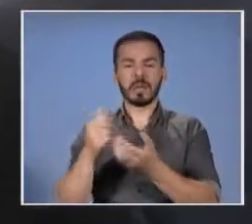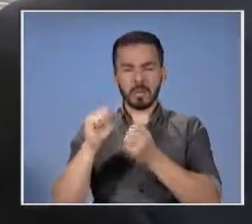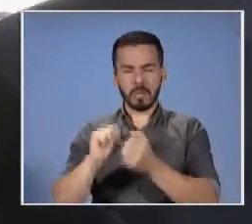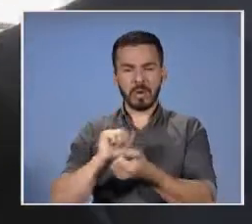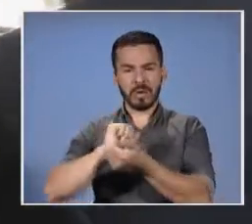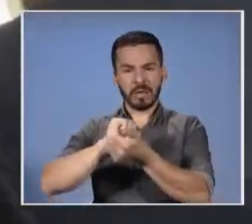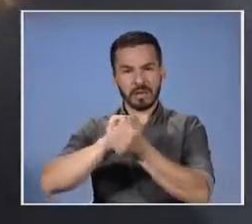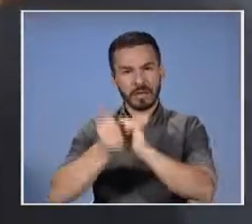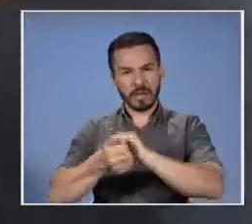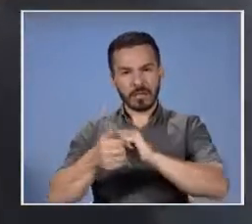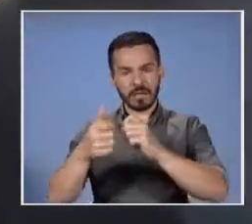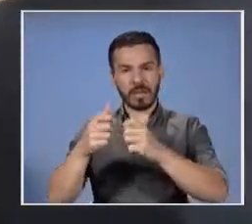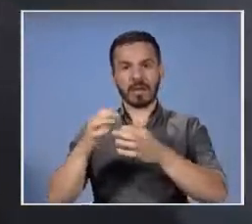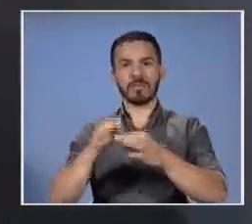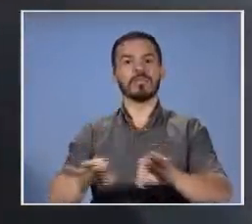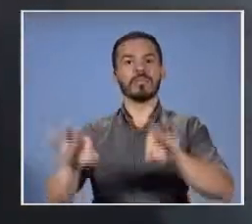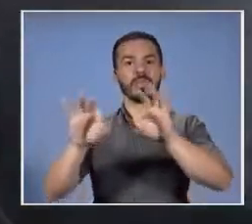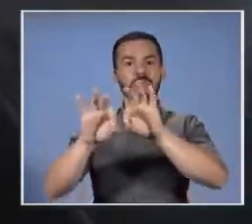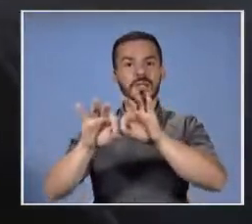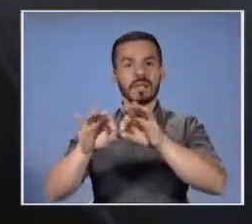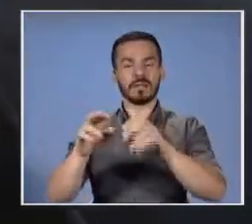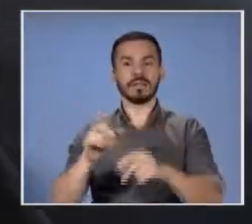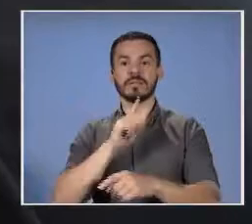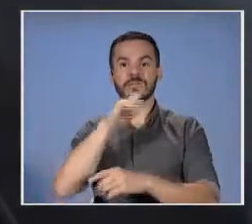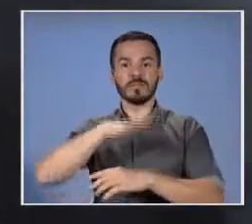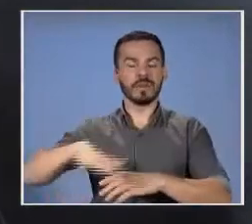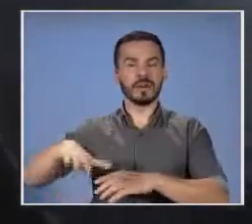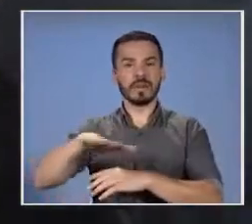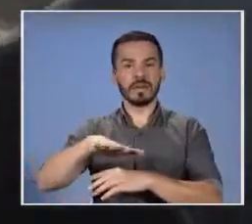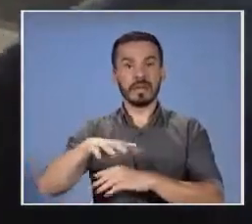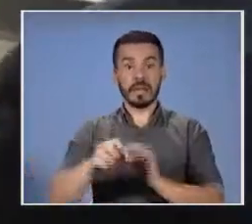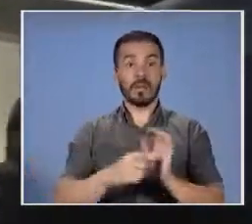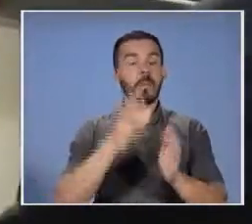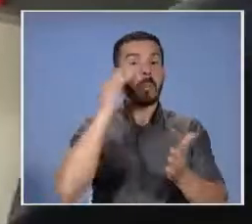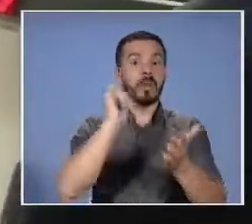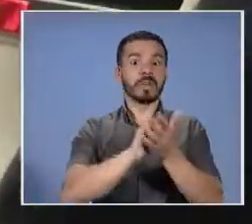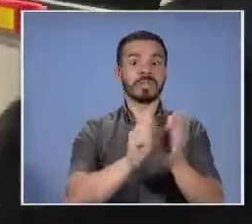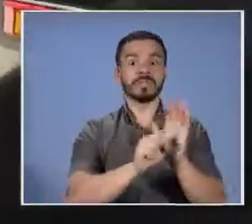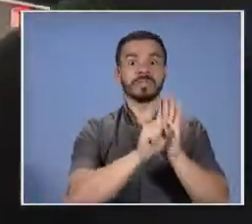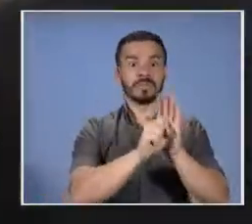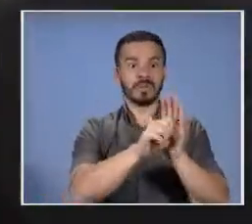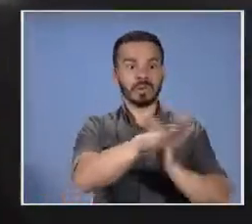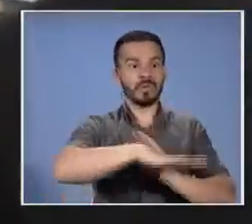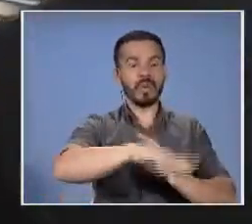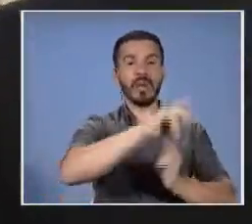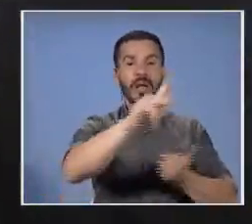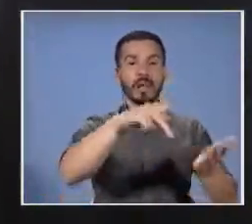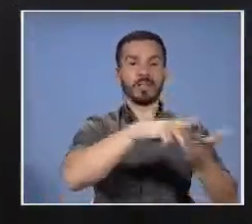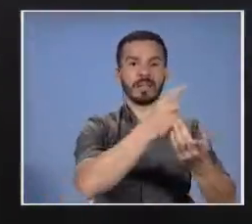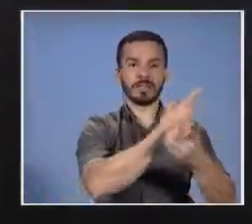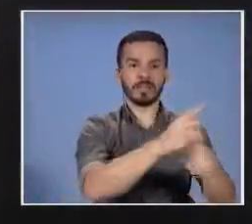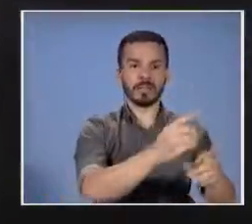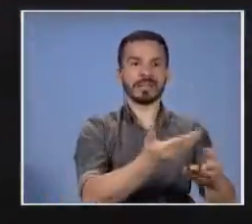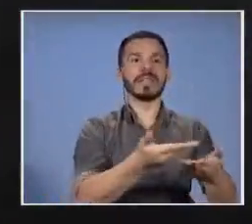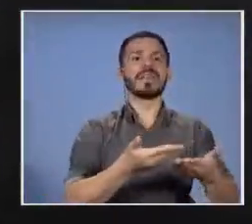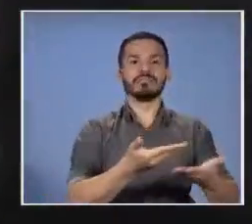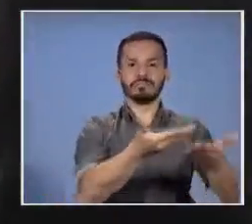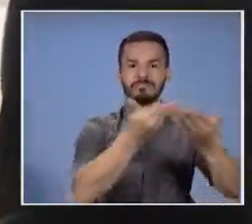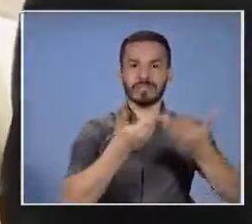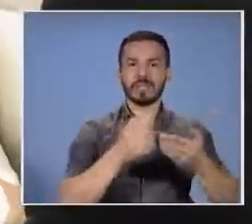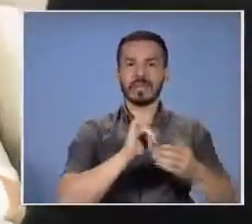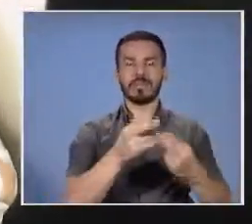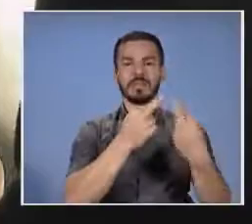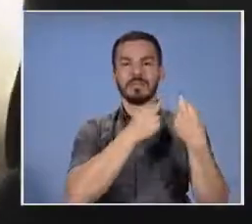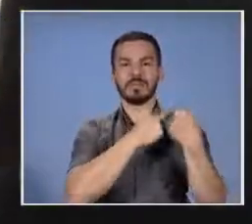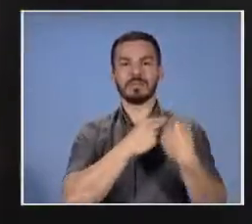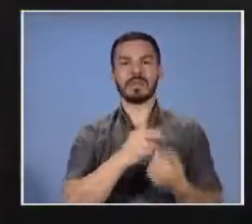transformaciones y por eso es que también el simbolismo de la plaza de la democracia conlleva también esa enorme responsabilidad. Alejandro